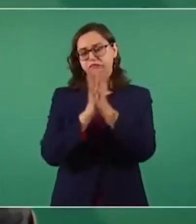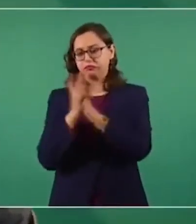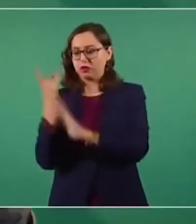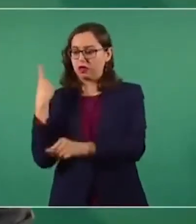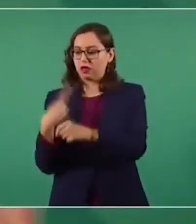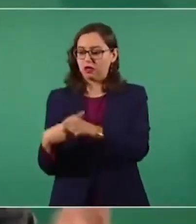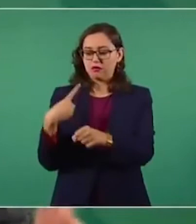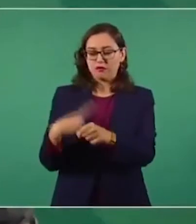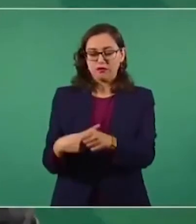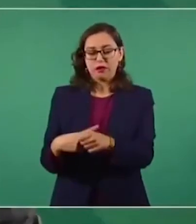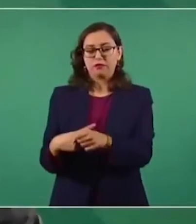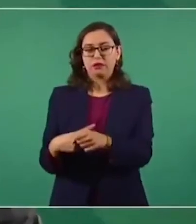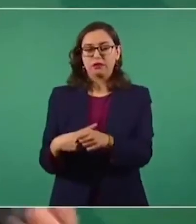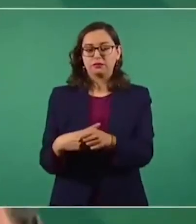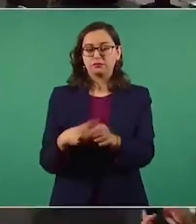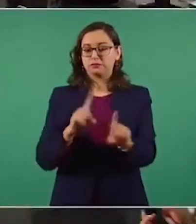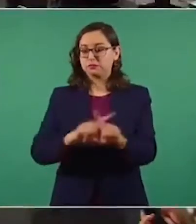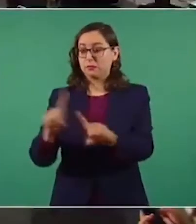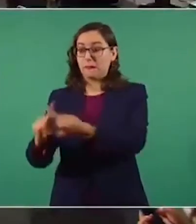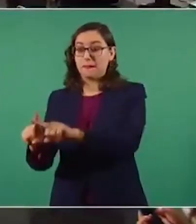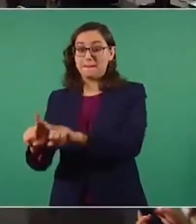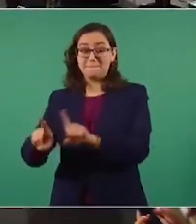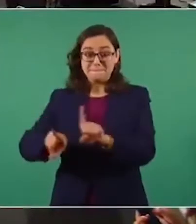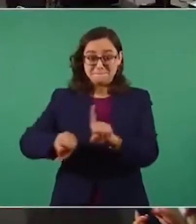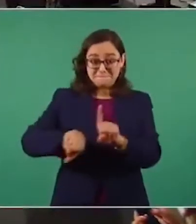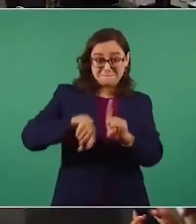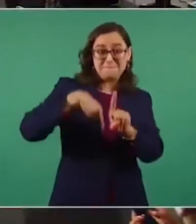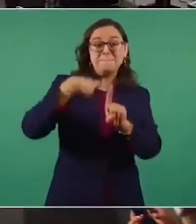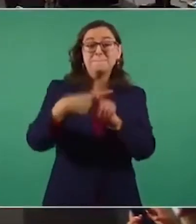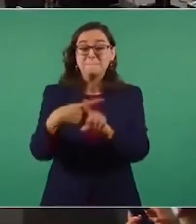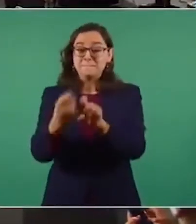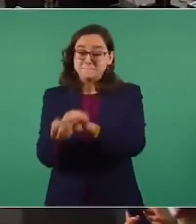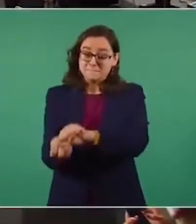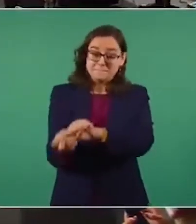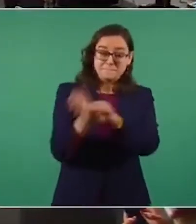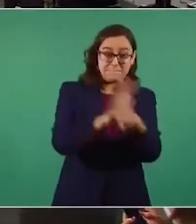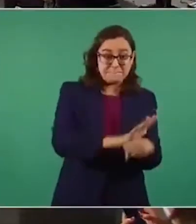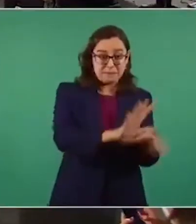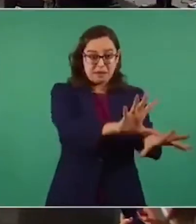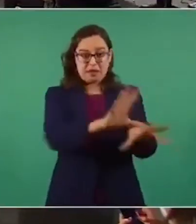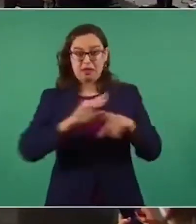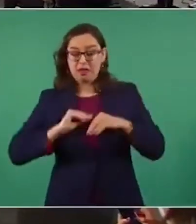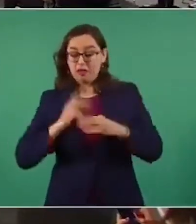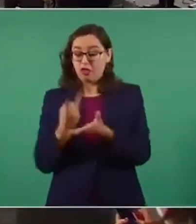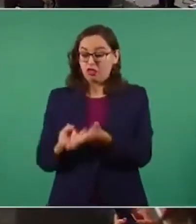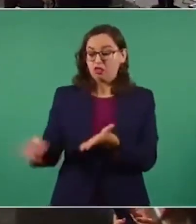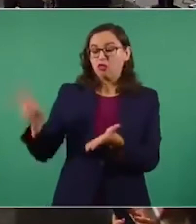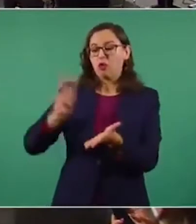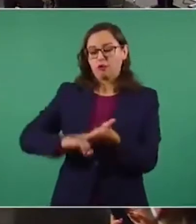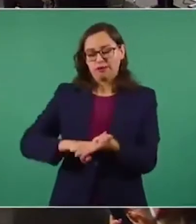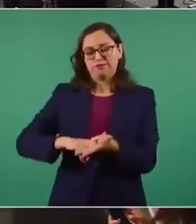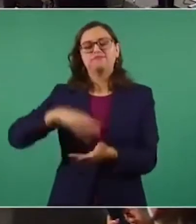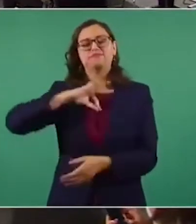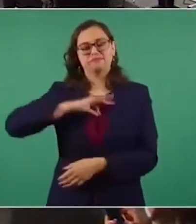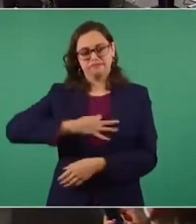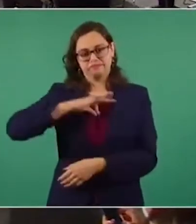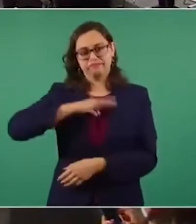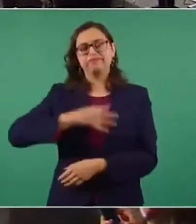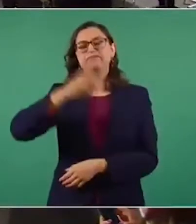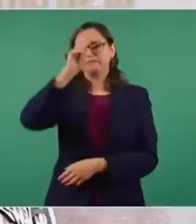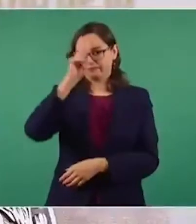diversas que pueden hacer que una persona tenga mayor susceptibilidad a las infecciones, a complicarse,